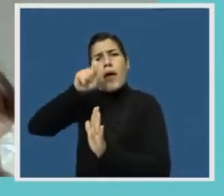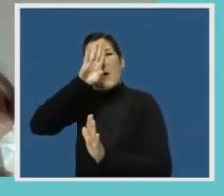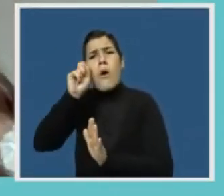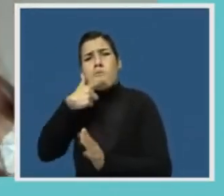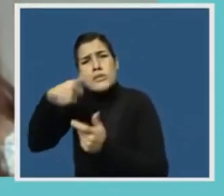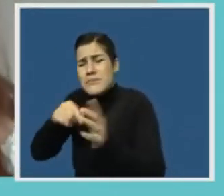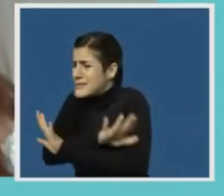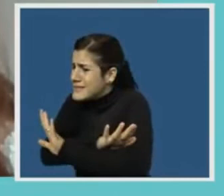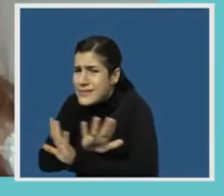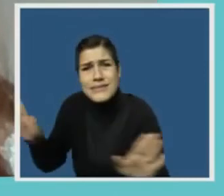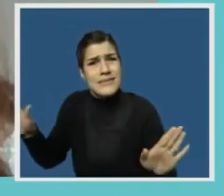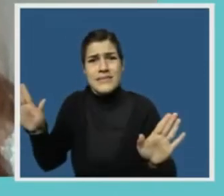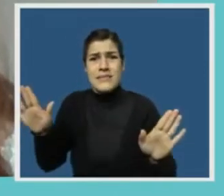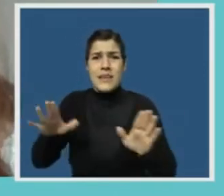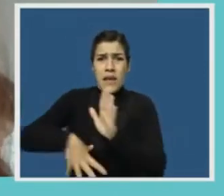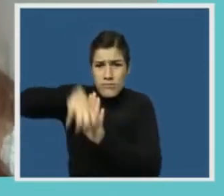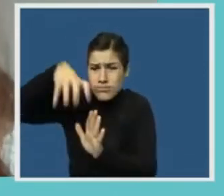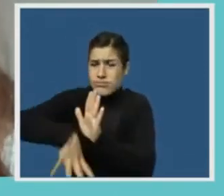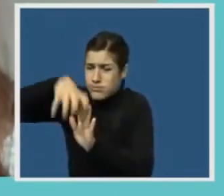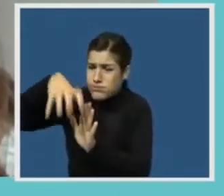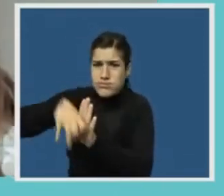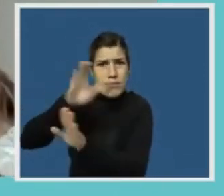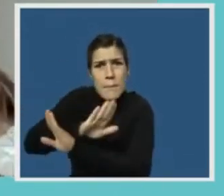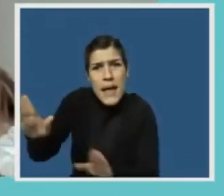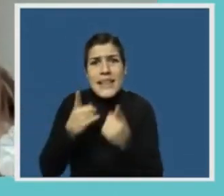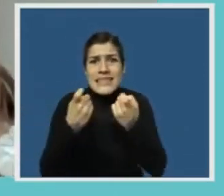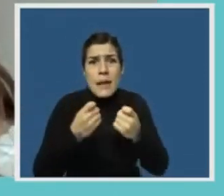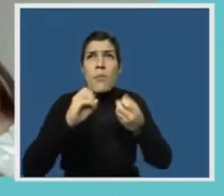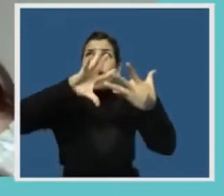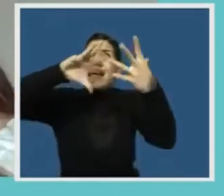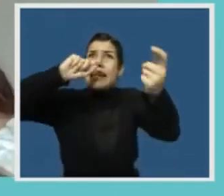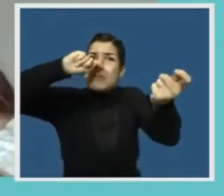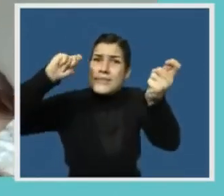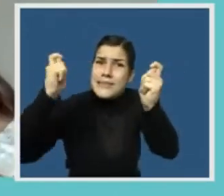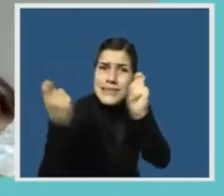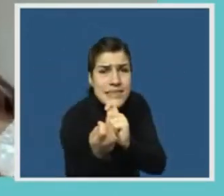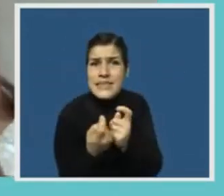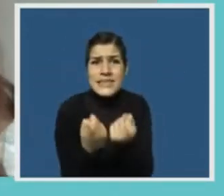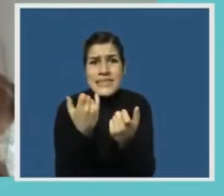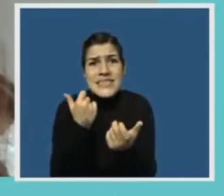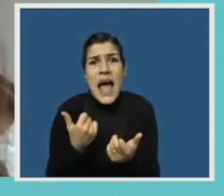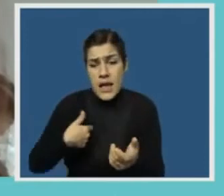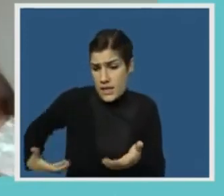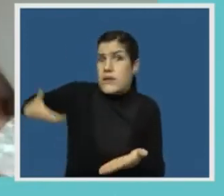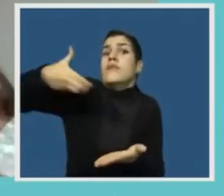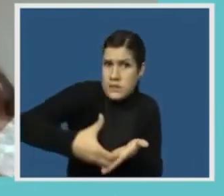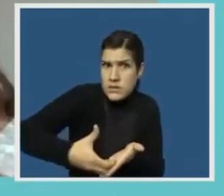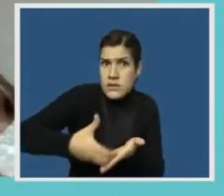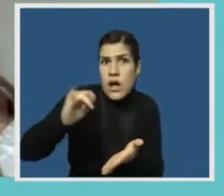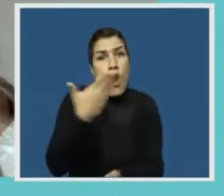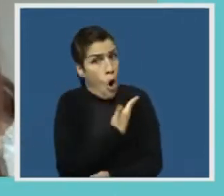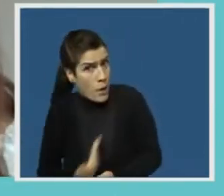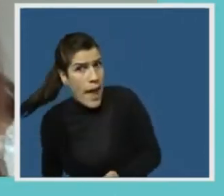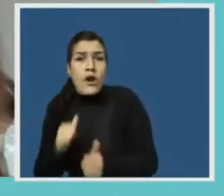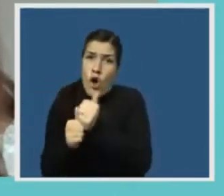fósiles. Sabemos que la acción climática requiere de importantes inversiones financieras por parte de gobiernos y empresas.